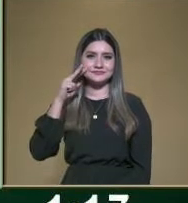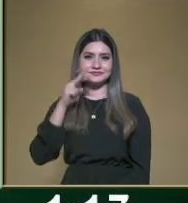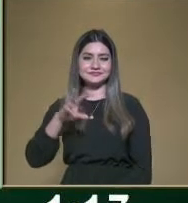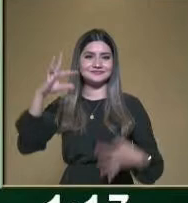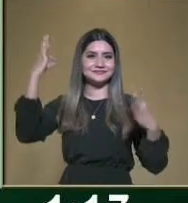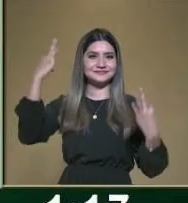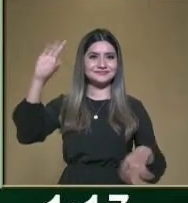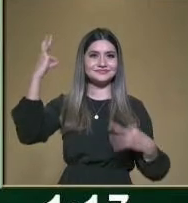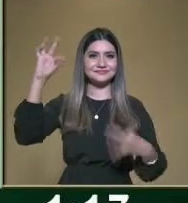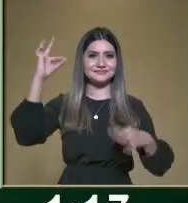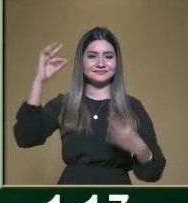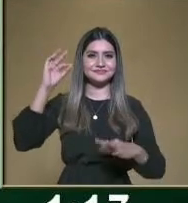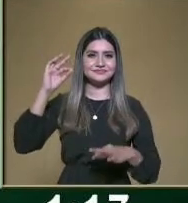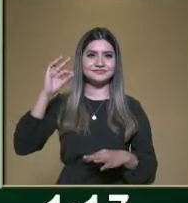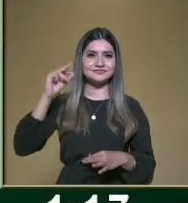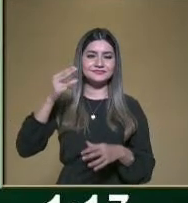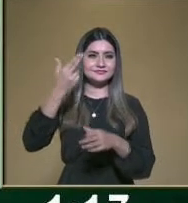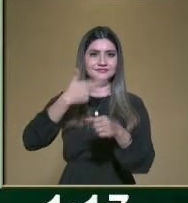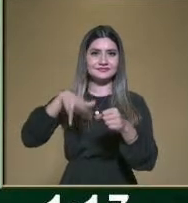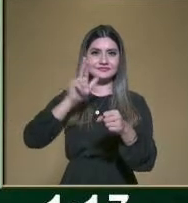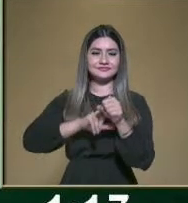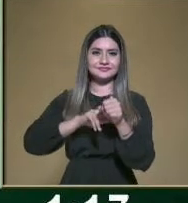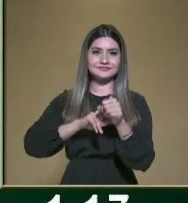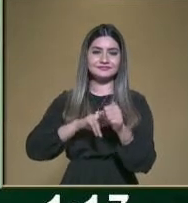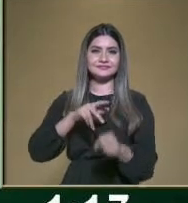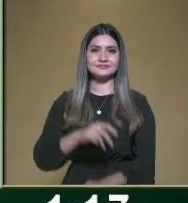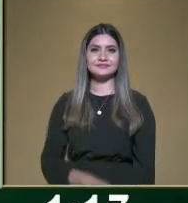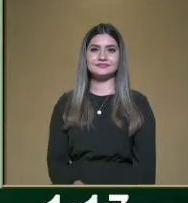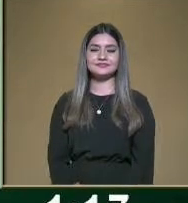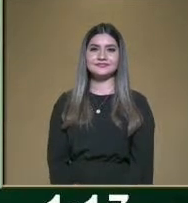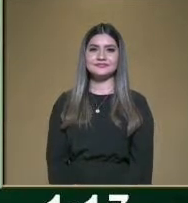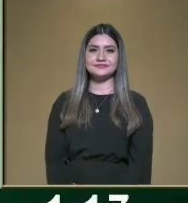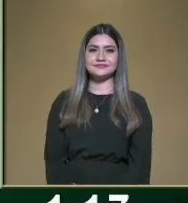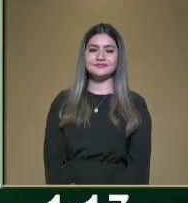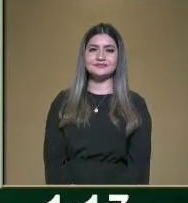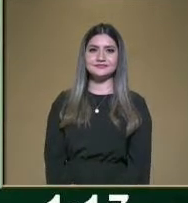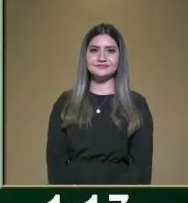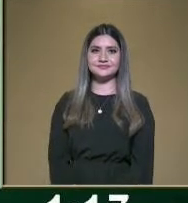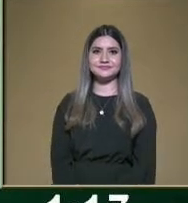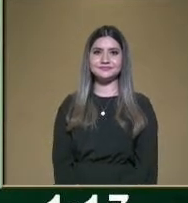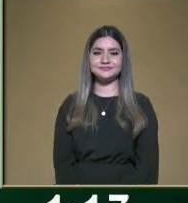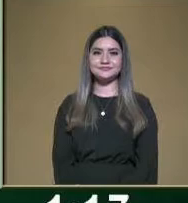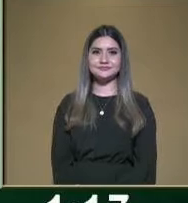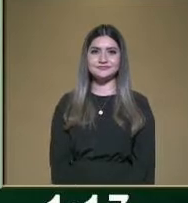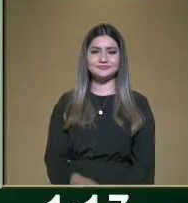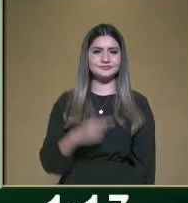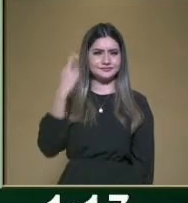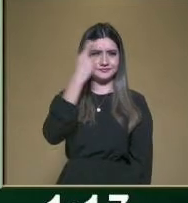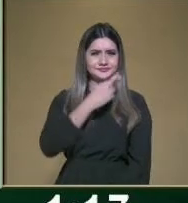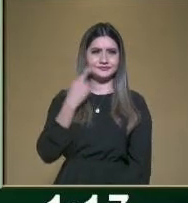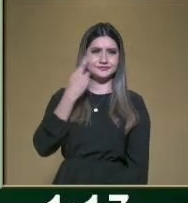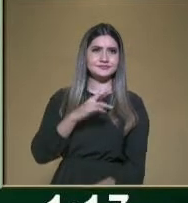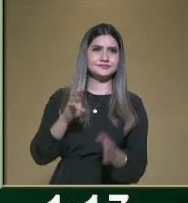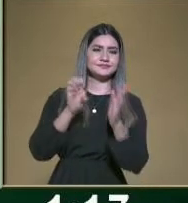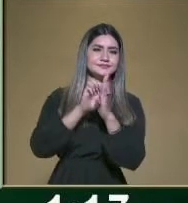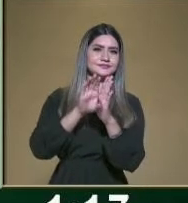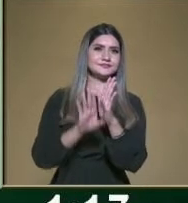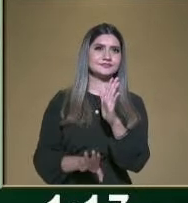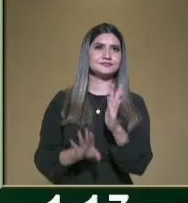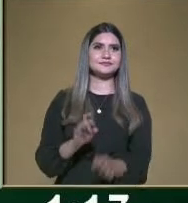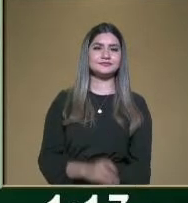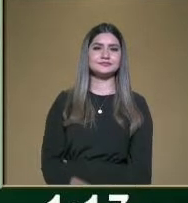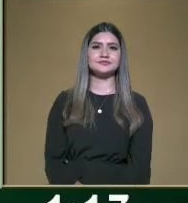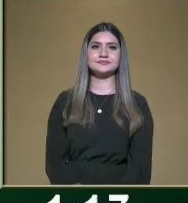cartel lo que es elementos naturales. Los elementos naturales, pues, podemos mostrar aquí, podemos observar, como, luego, clit,